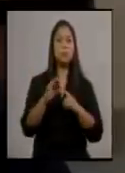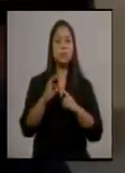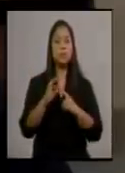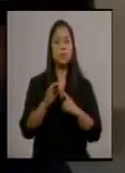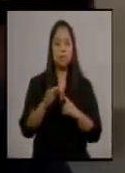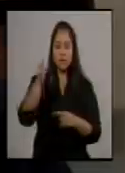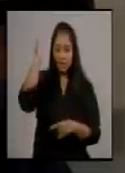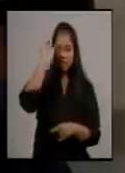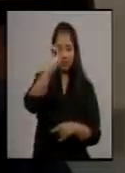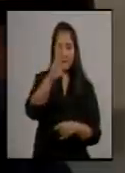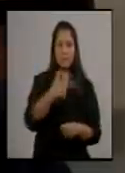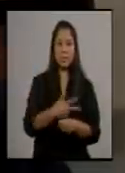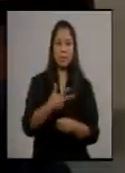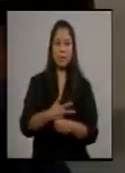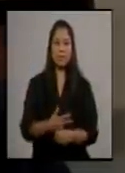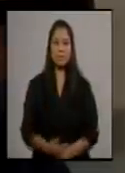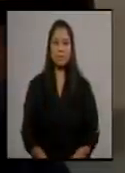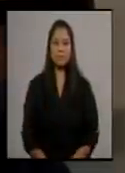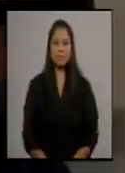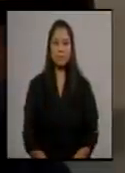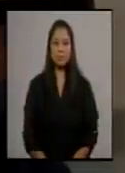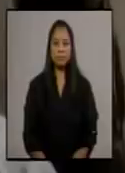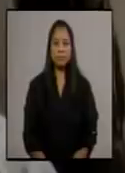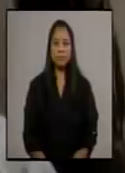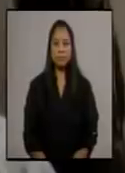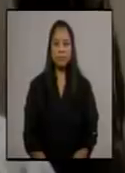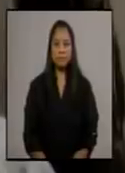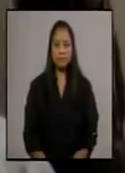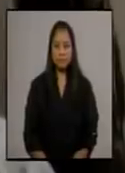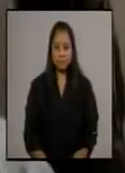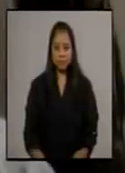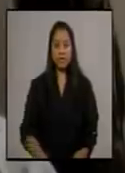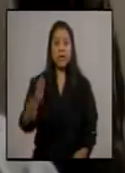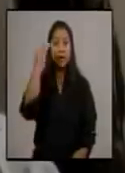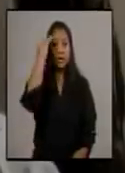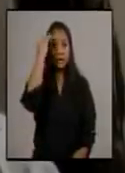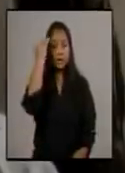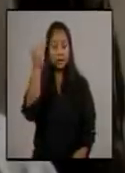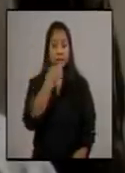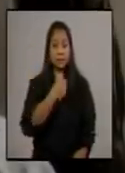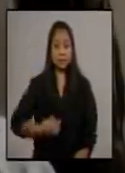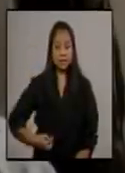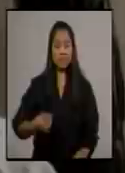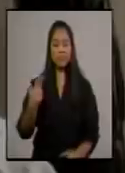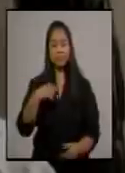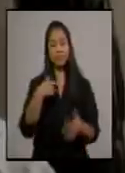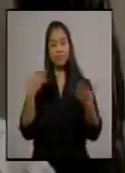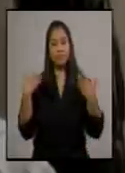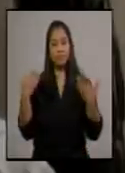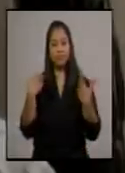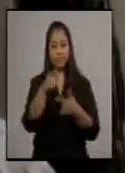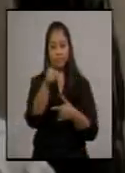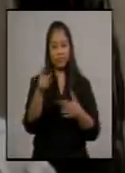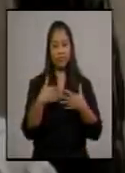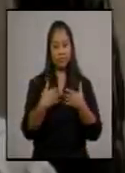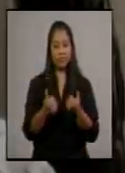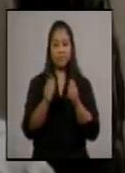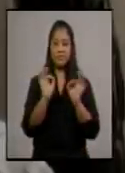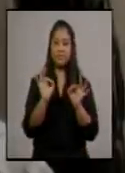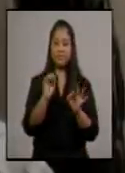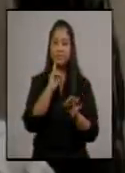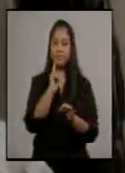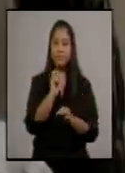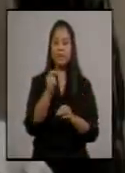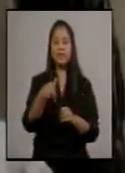que Dios bendiga a Guatemala. Muchas gracias, señor presidente. Nos alegra que siga mejor y siempre estamos en contacto. Entonces, pendientes del